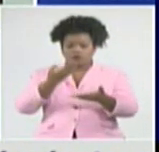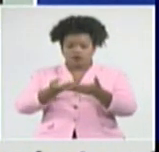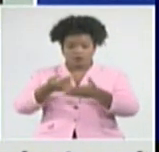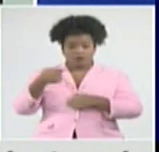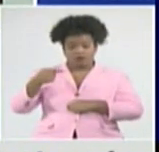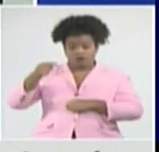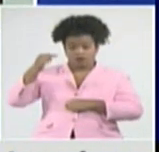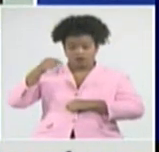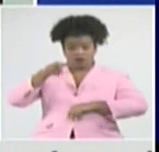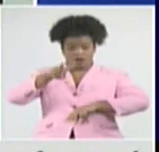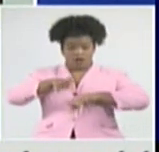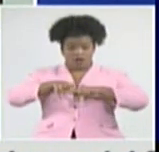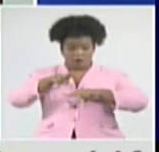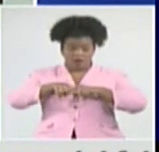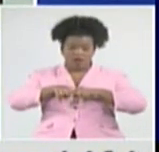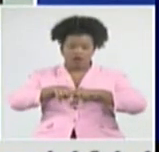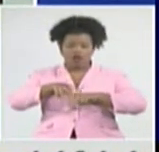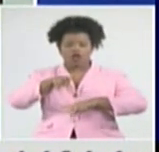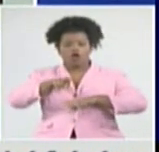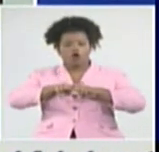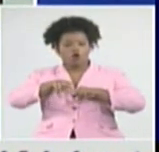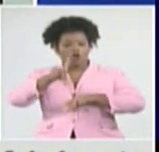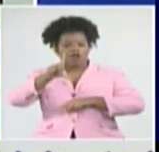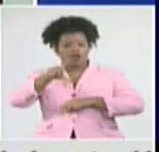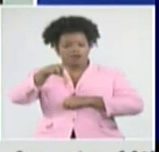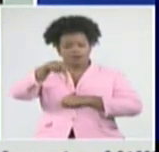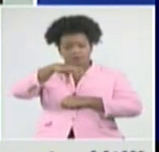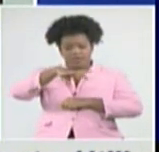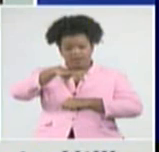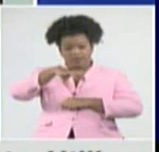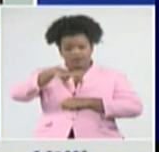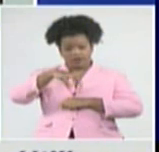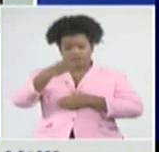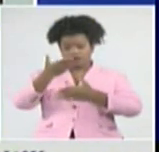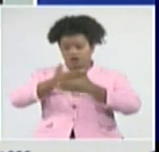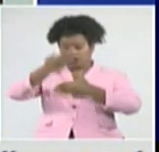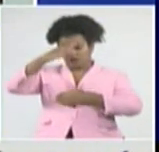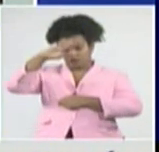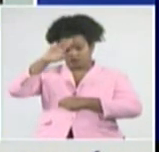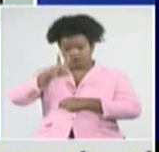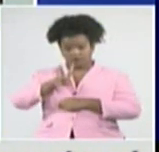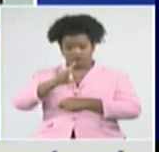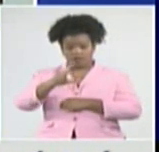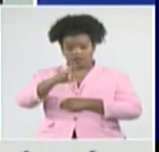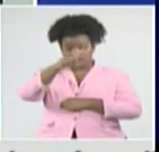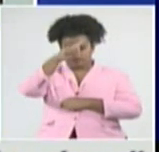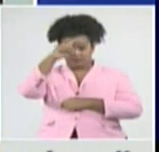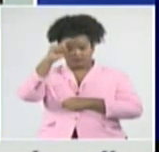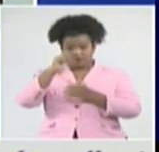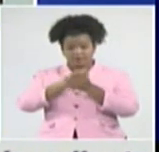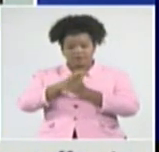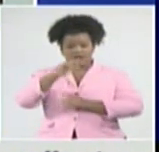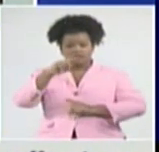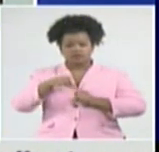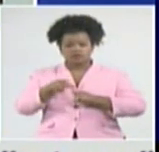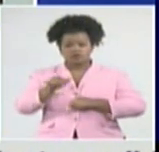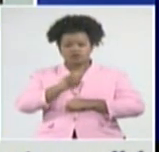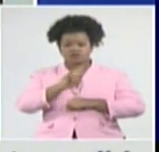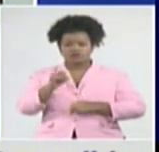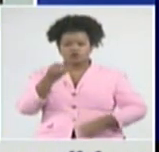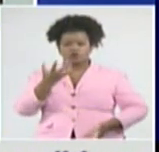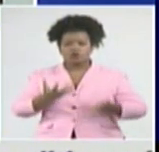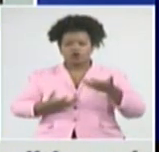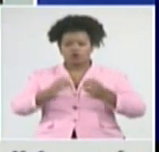La Habana, Holguín, Pinar de Río, Santiago, Villa Clara, Santi Espíritus, Matanzi, Cienfuegos, con los porcientos mayores,